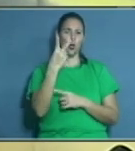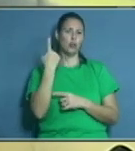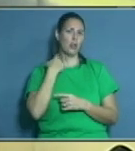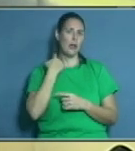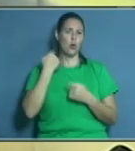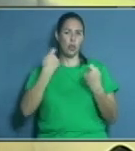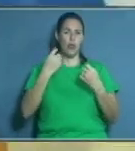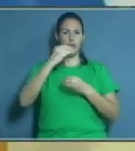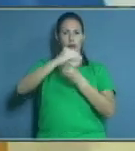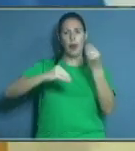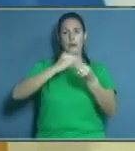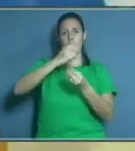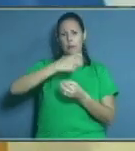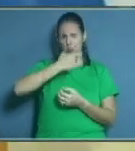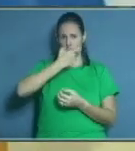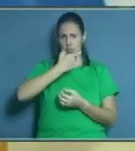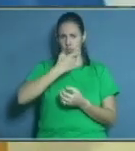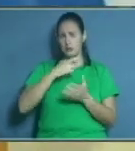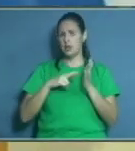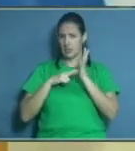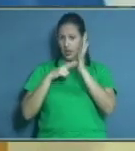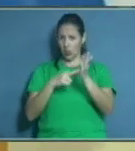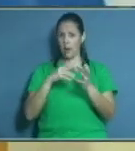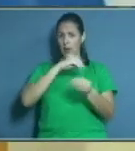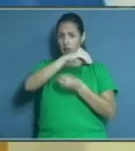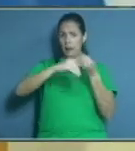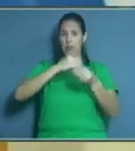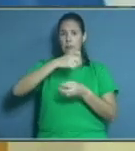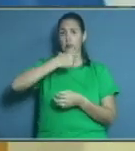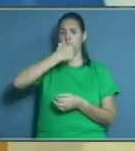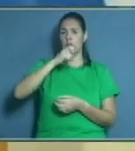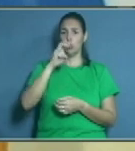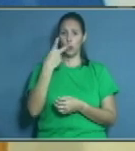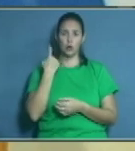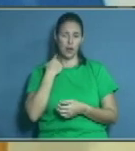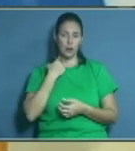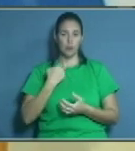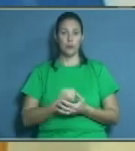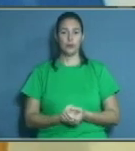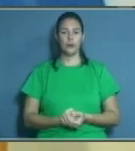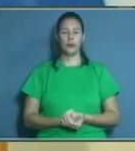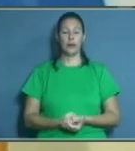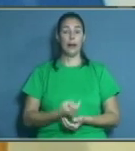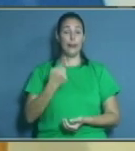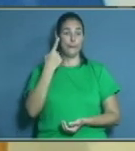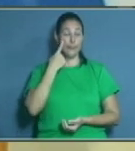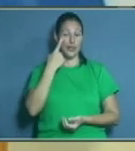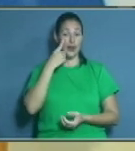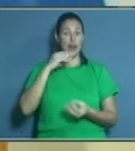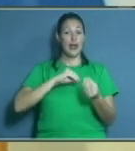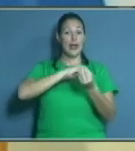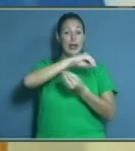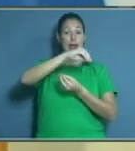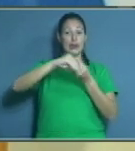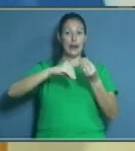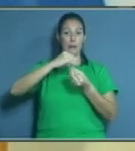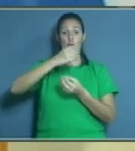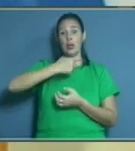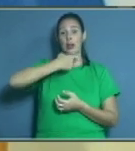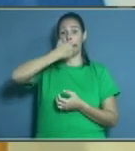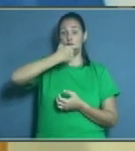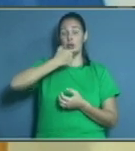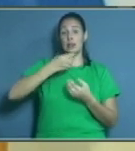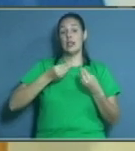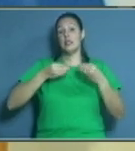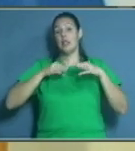o recomendable para cambiar la prótesis dental? Bueno, el cambio de la prótesis dental en primer lugar depende del tipo de prótesis,